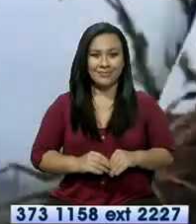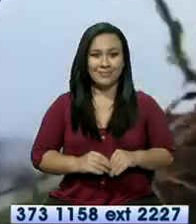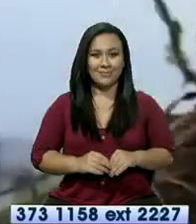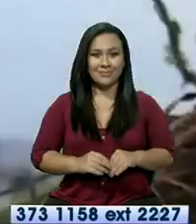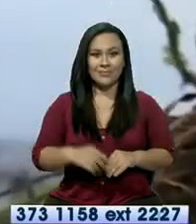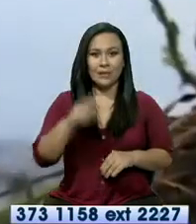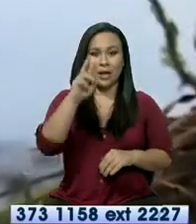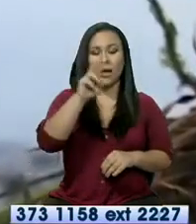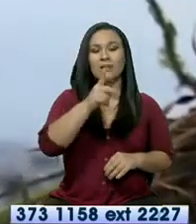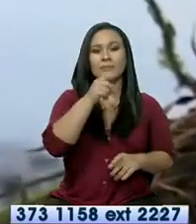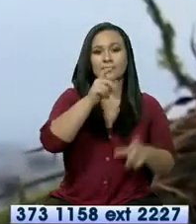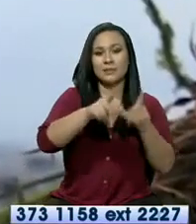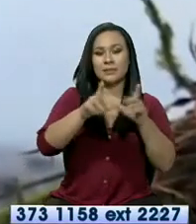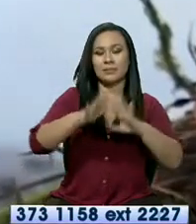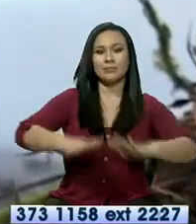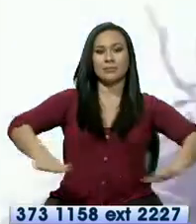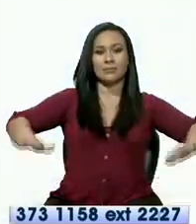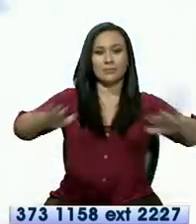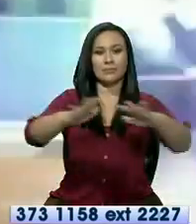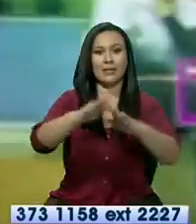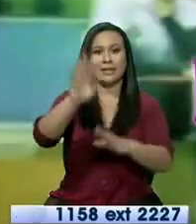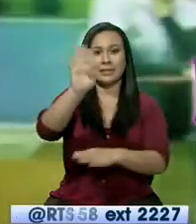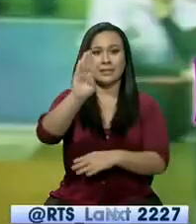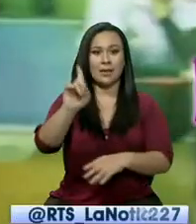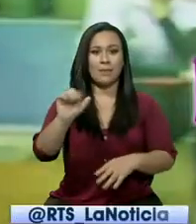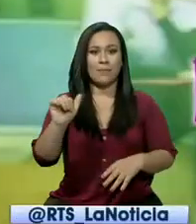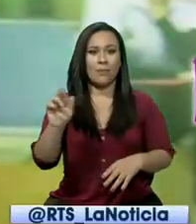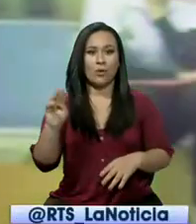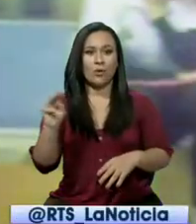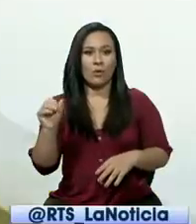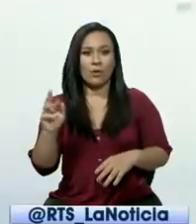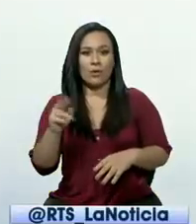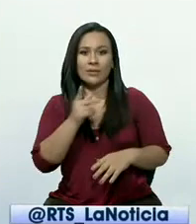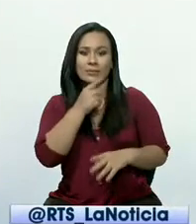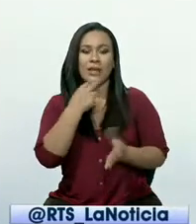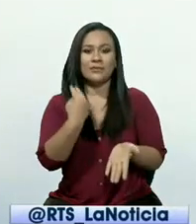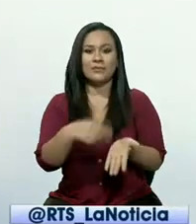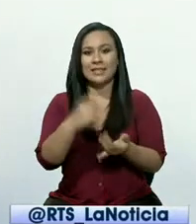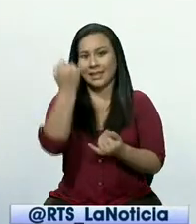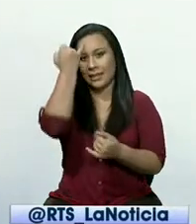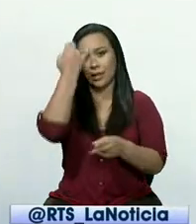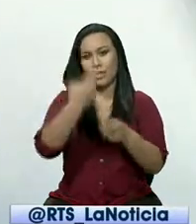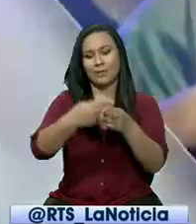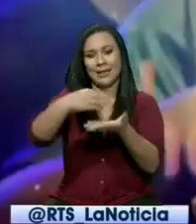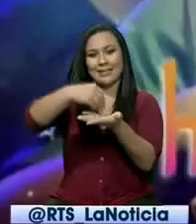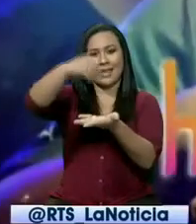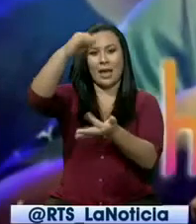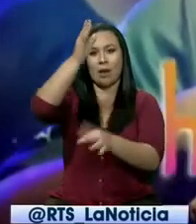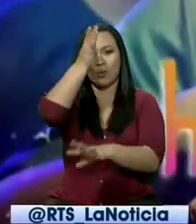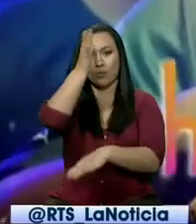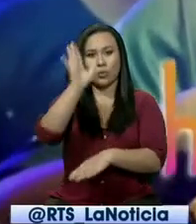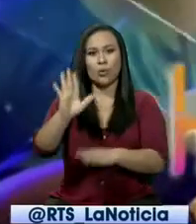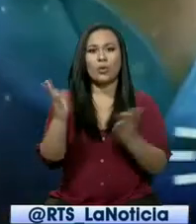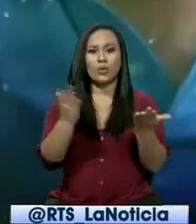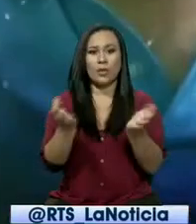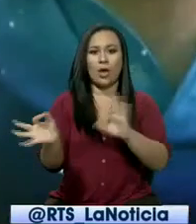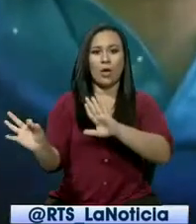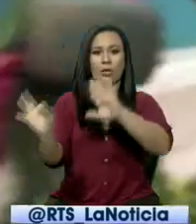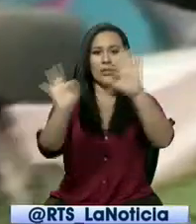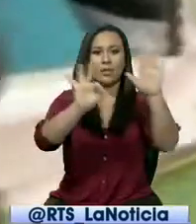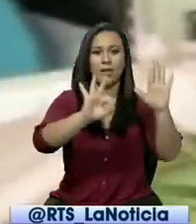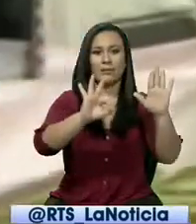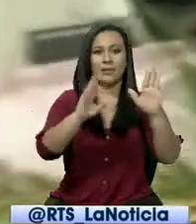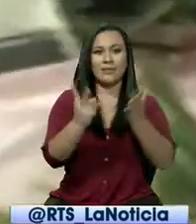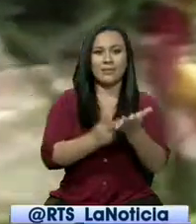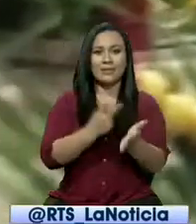Los habitantes de Zamora Chinchipe están listos para vivir el Pachamama Raimi 2018 en su octava edición.